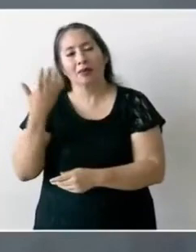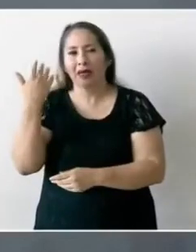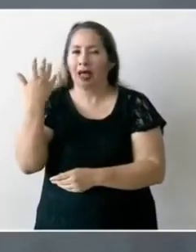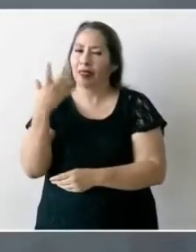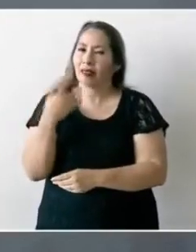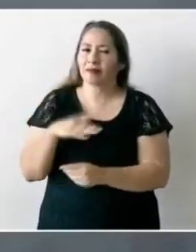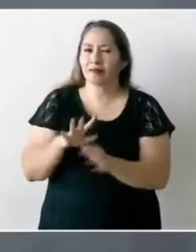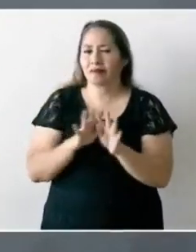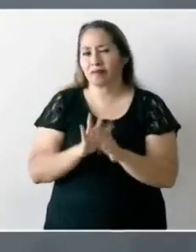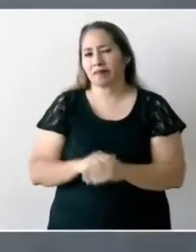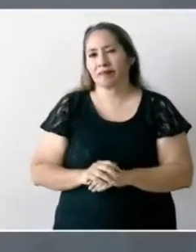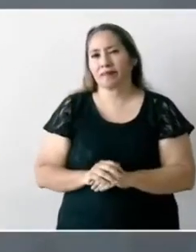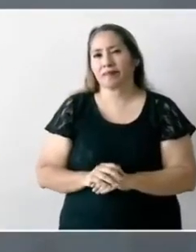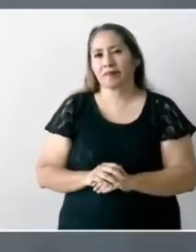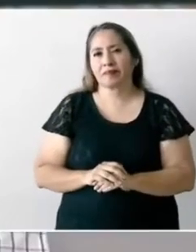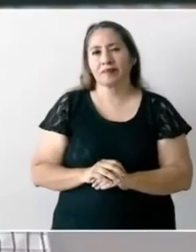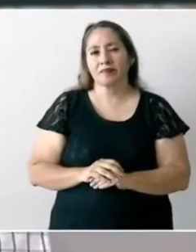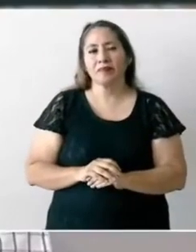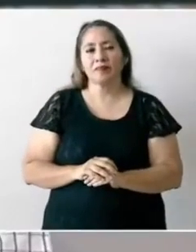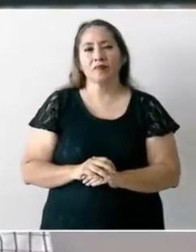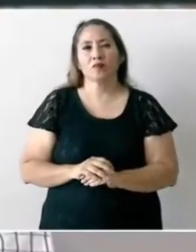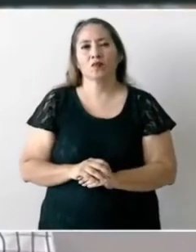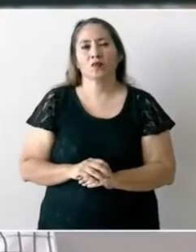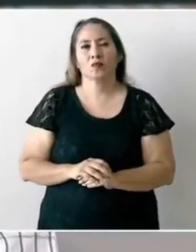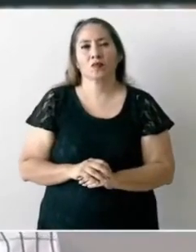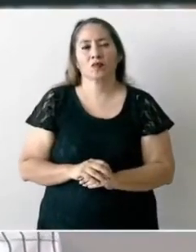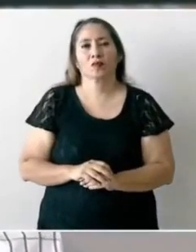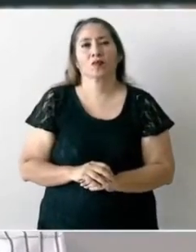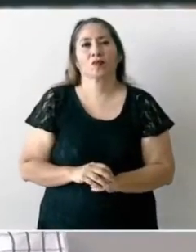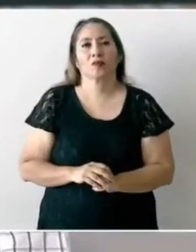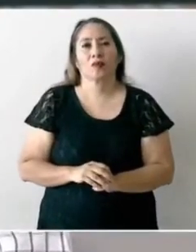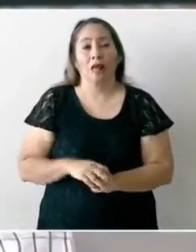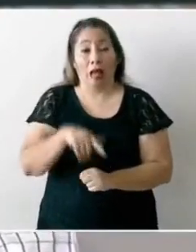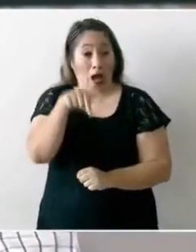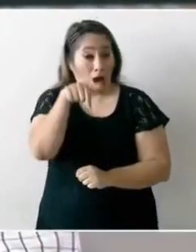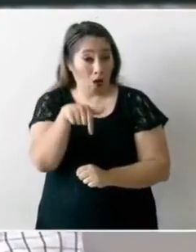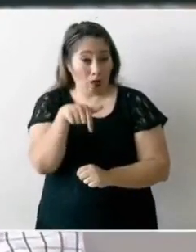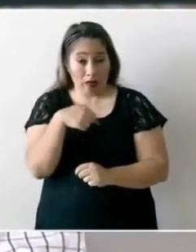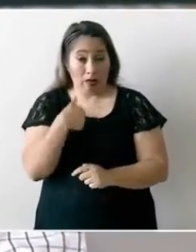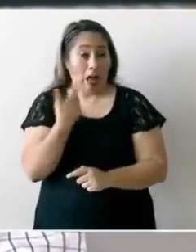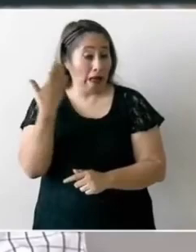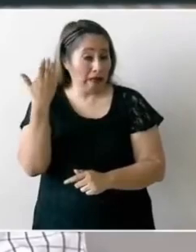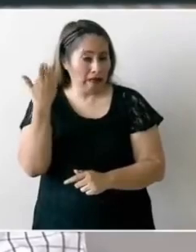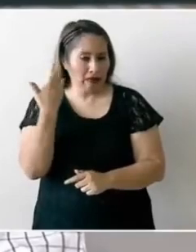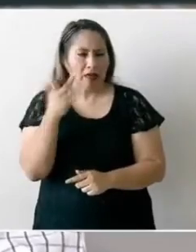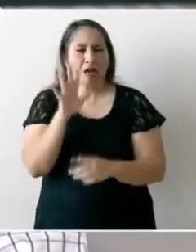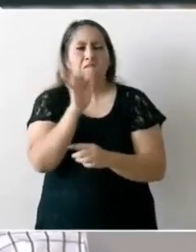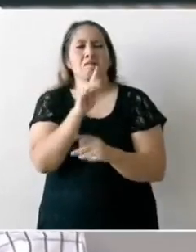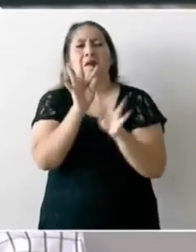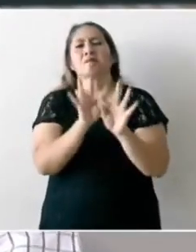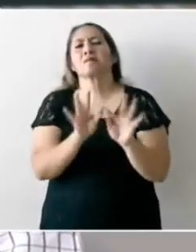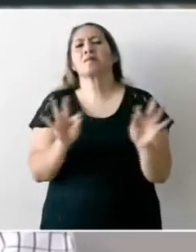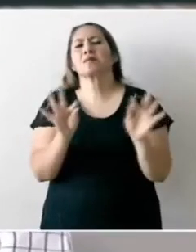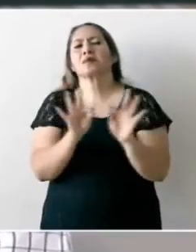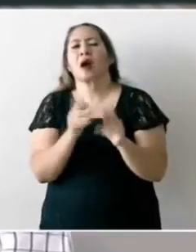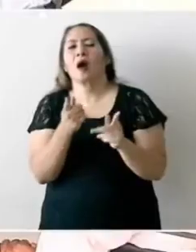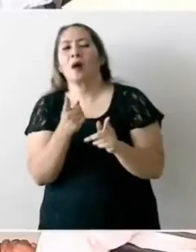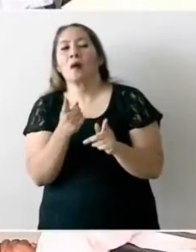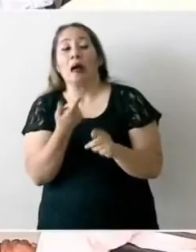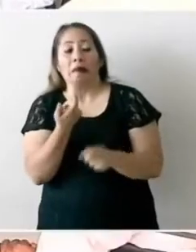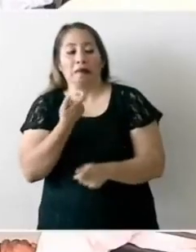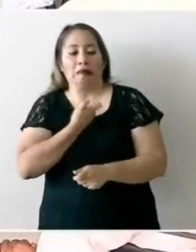era el dinero el moche el soborno